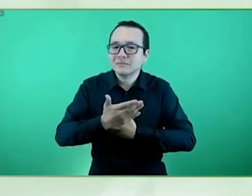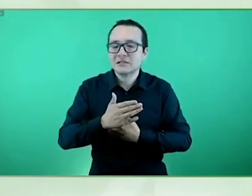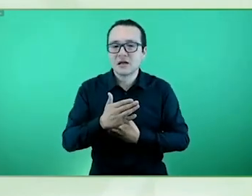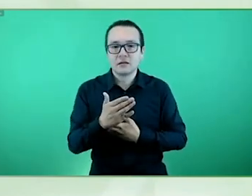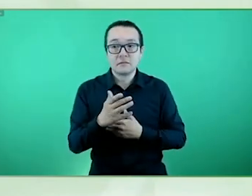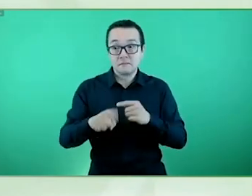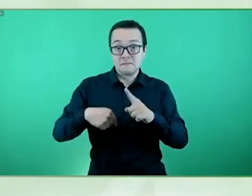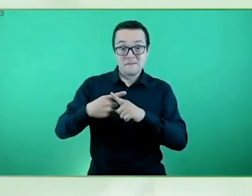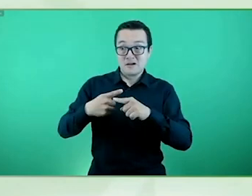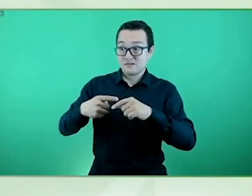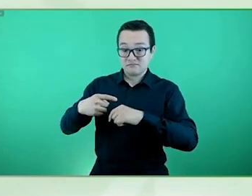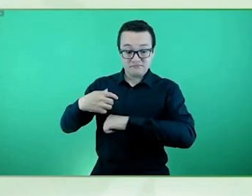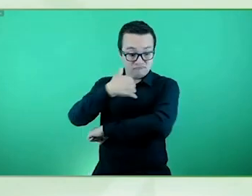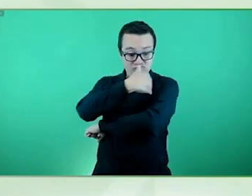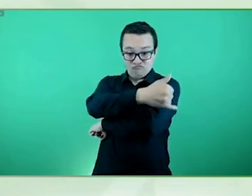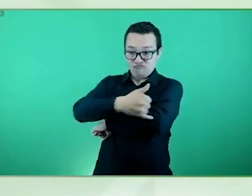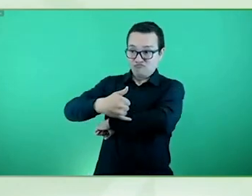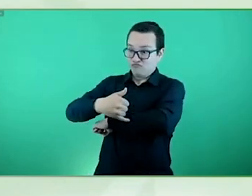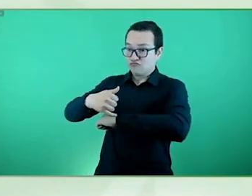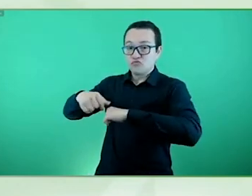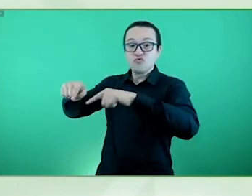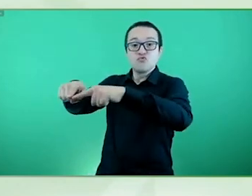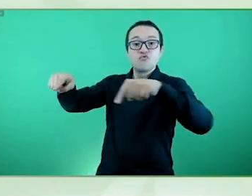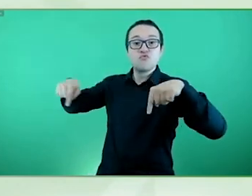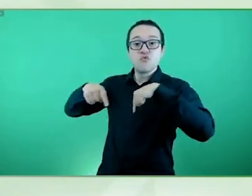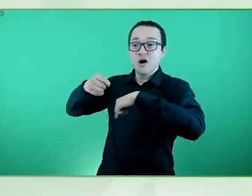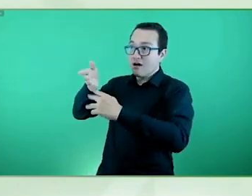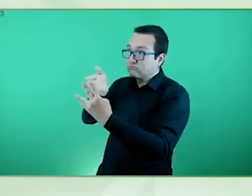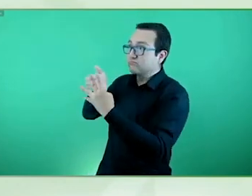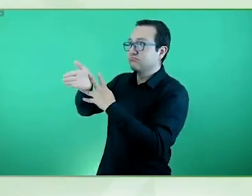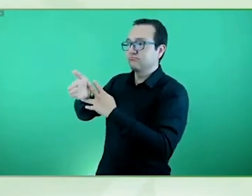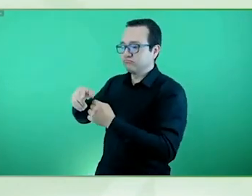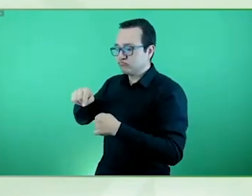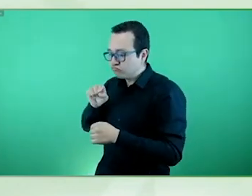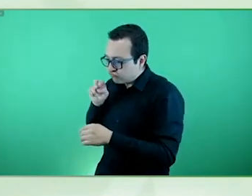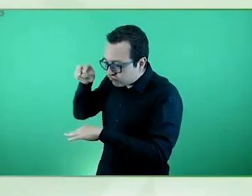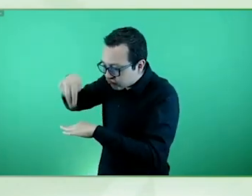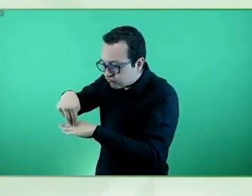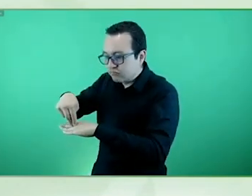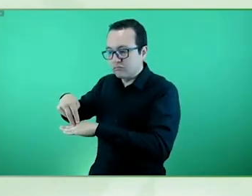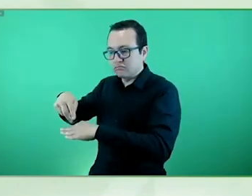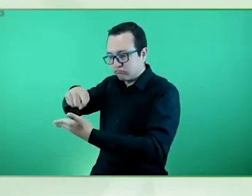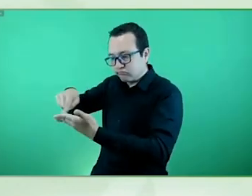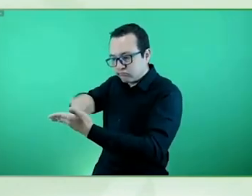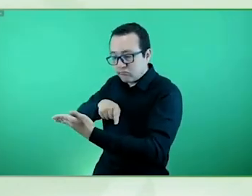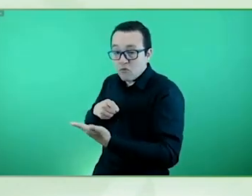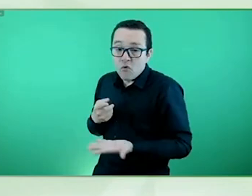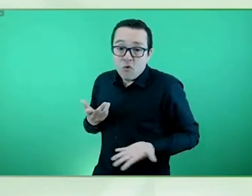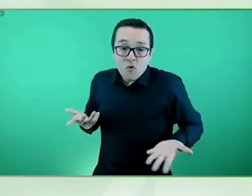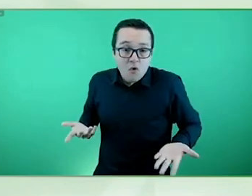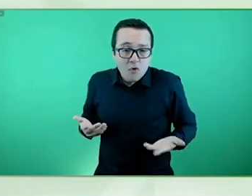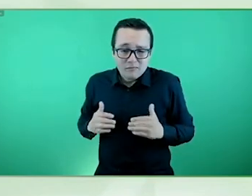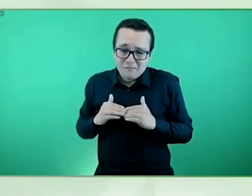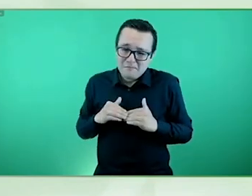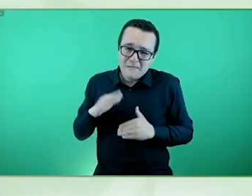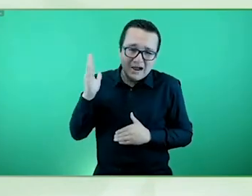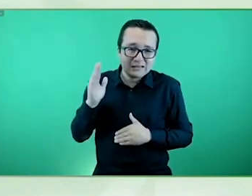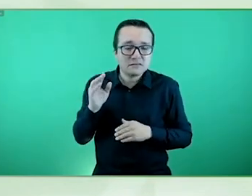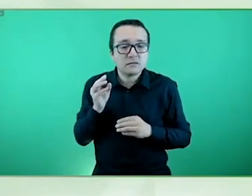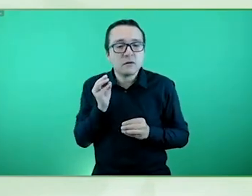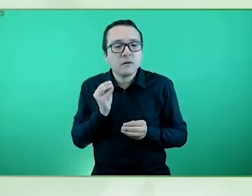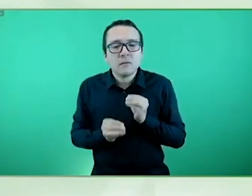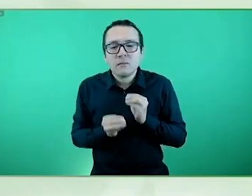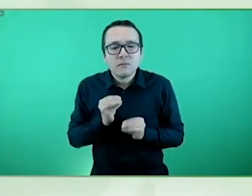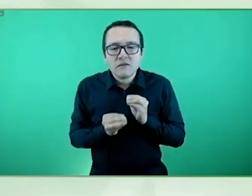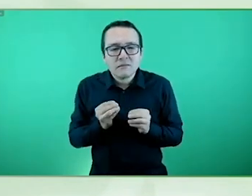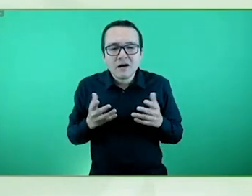propios colegios electorales o a veces pues los enormes problemas que supone tramitar cuestiones como el voto por